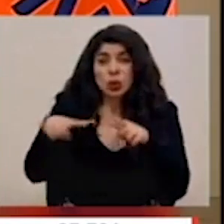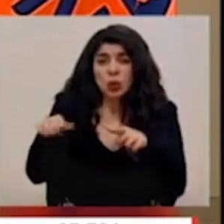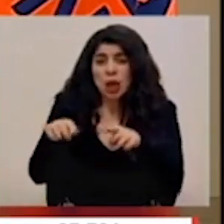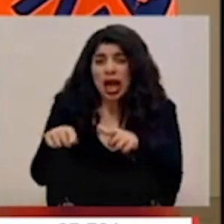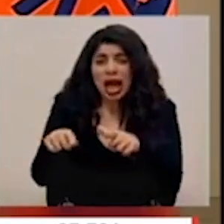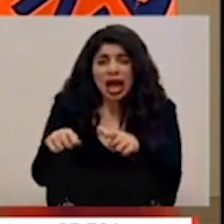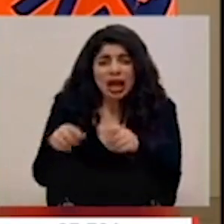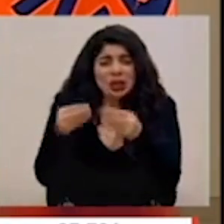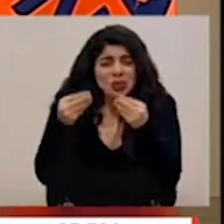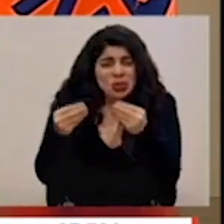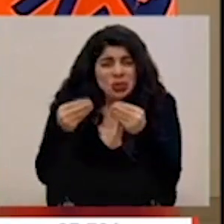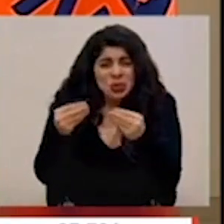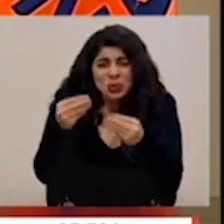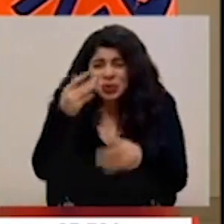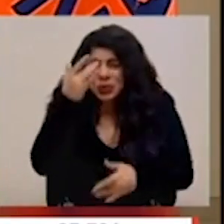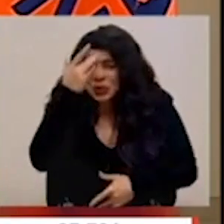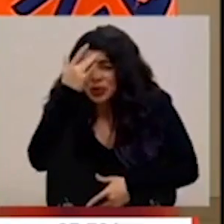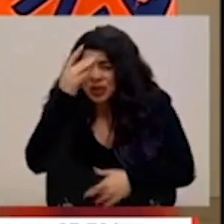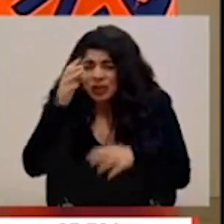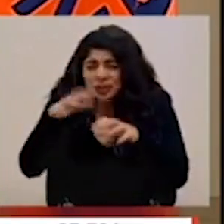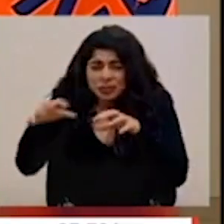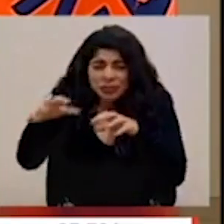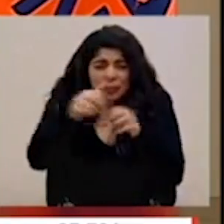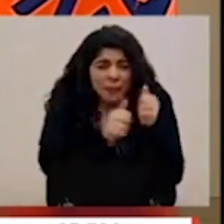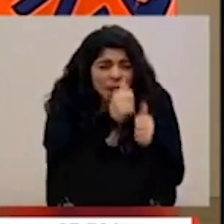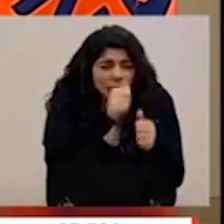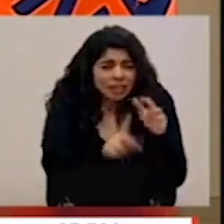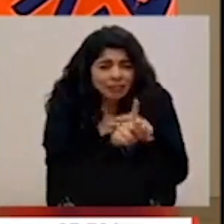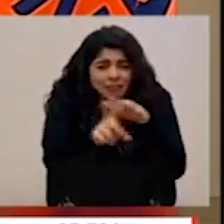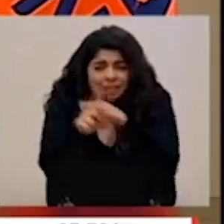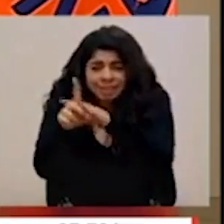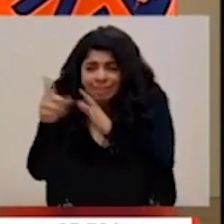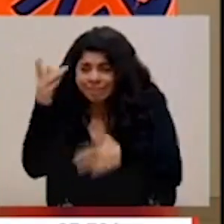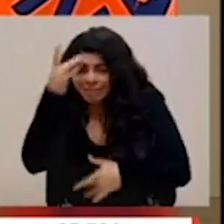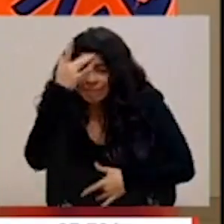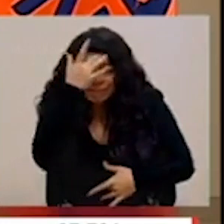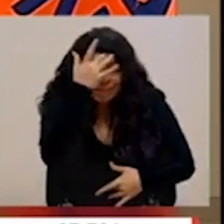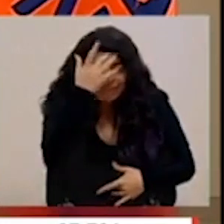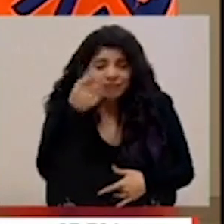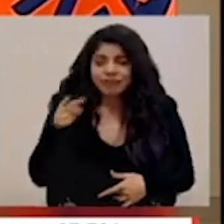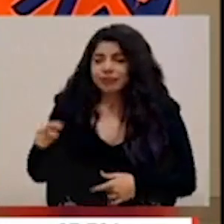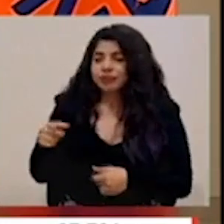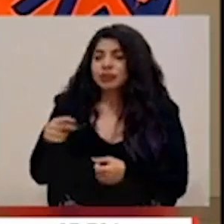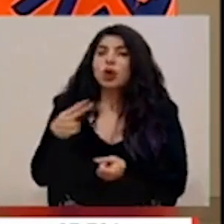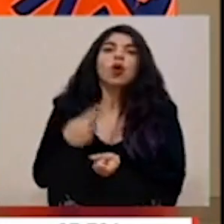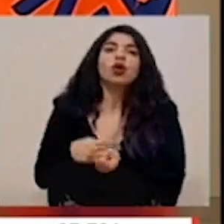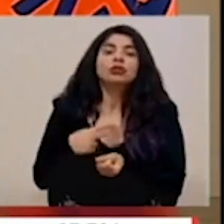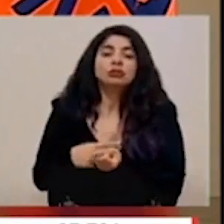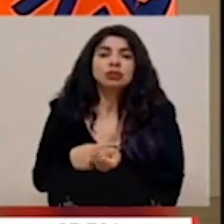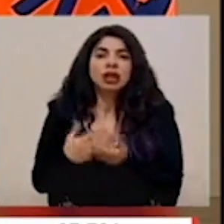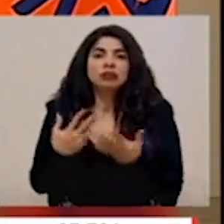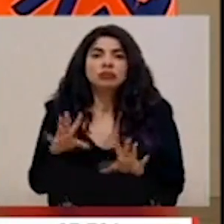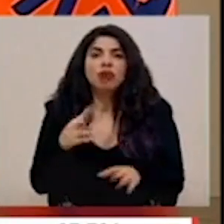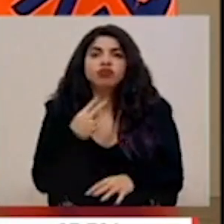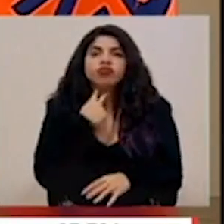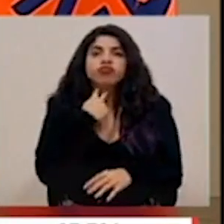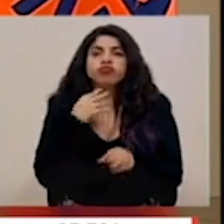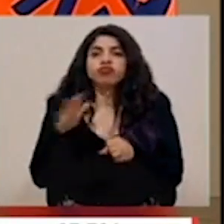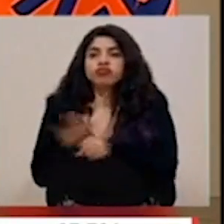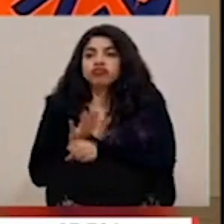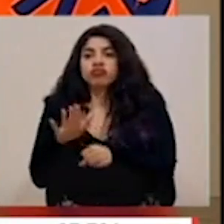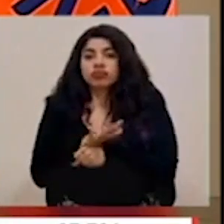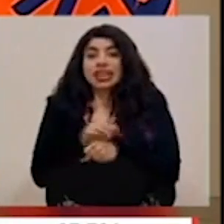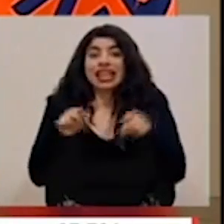muchísimos contagios en gran parte de los cantones, y una capacidad desbordada del sistema hospitalario. En ese